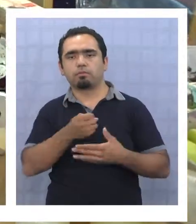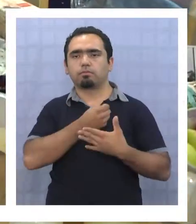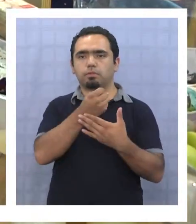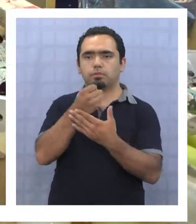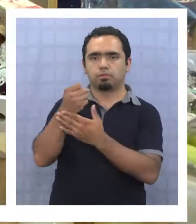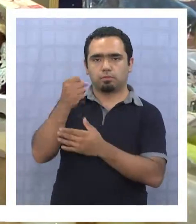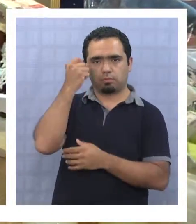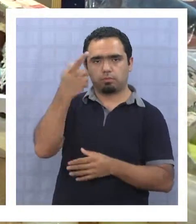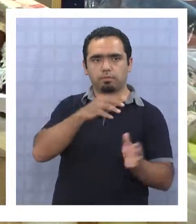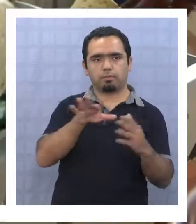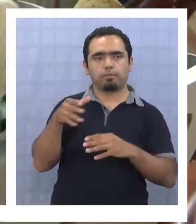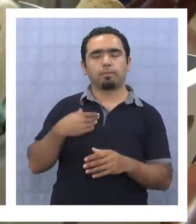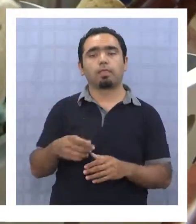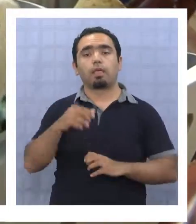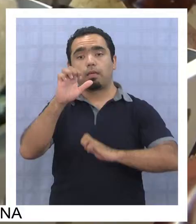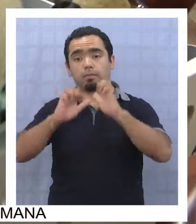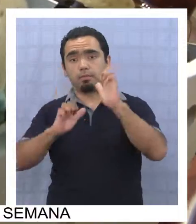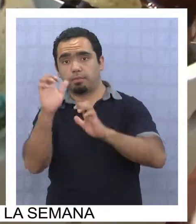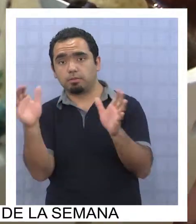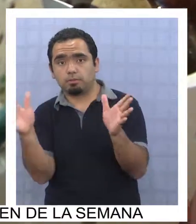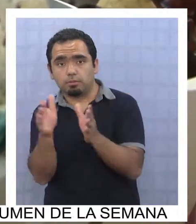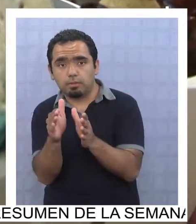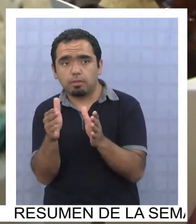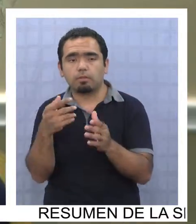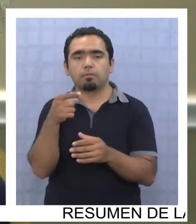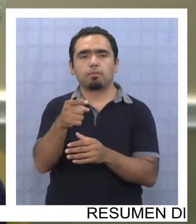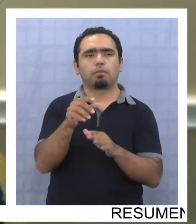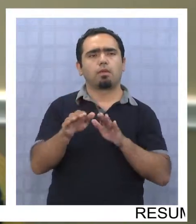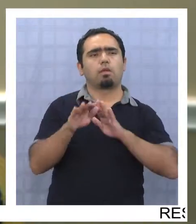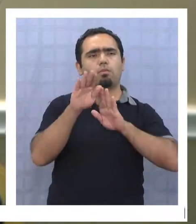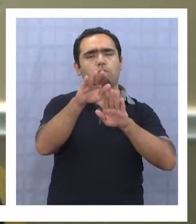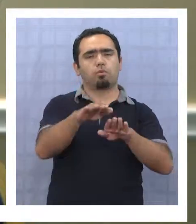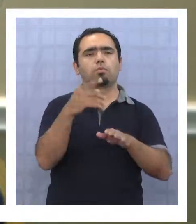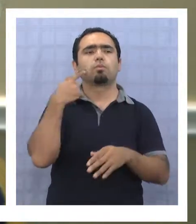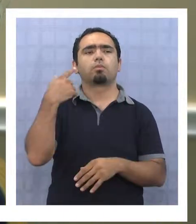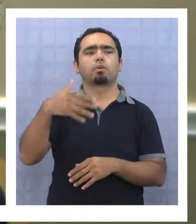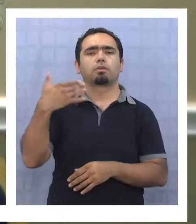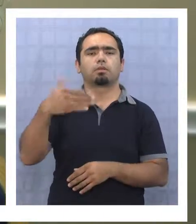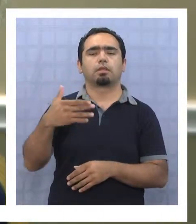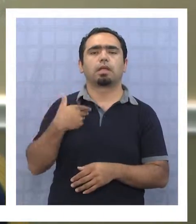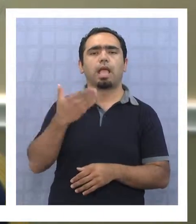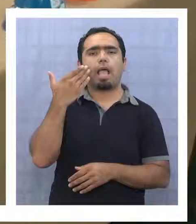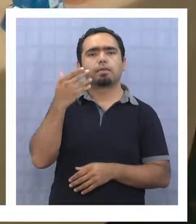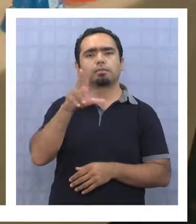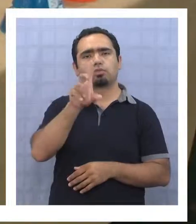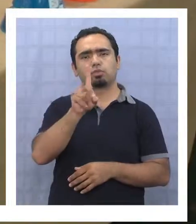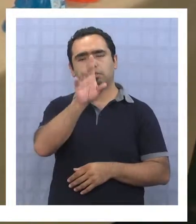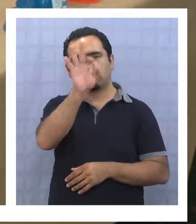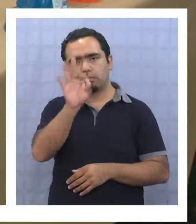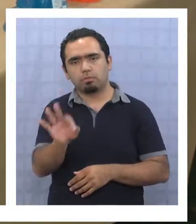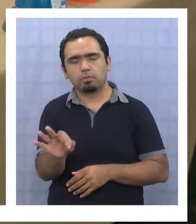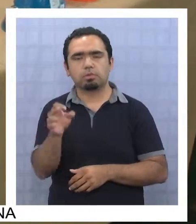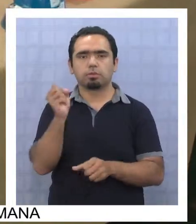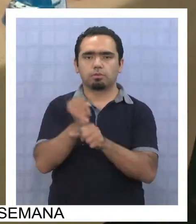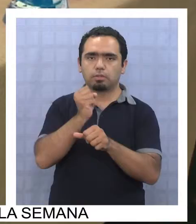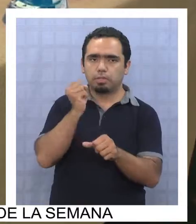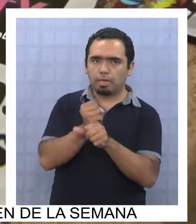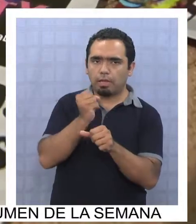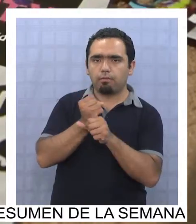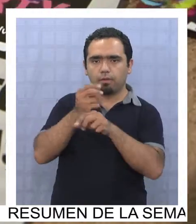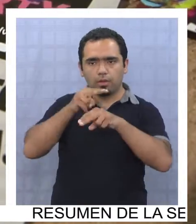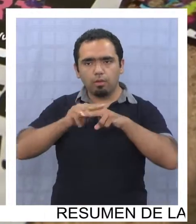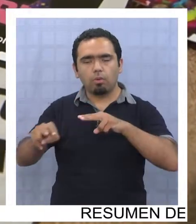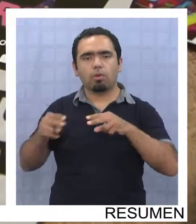economía del país los pequeños y medianos empresarios es importante, concentrando cerca del 80% de los empleos que se